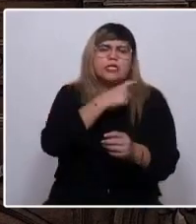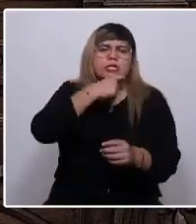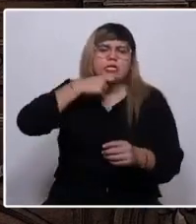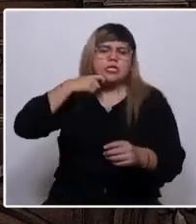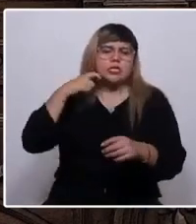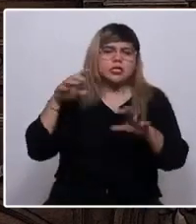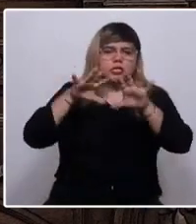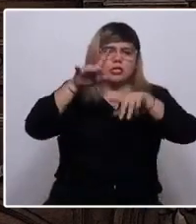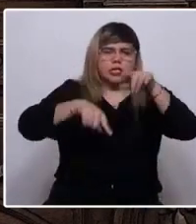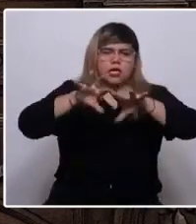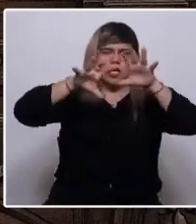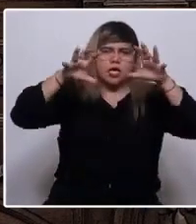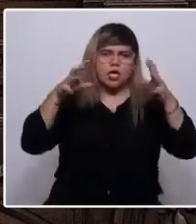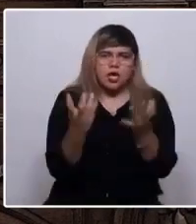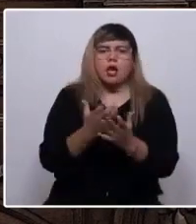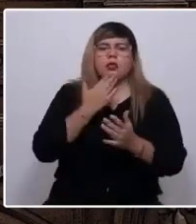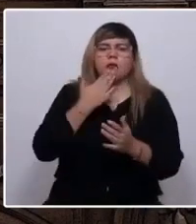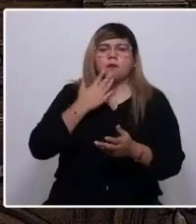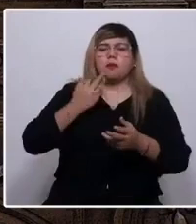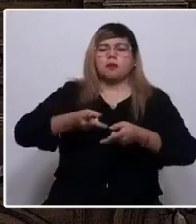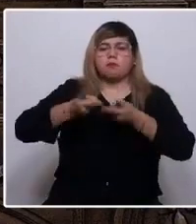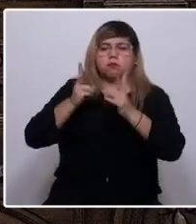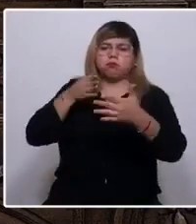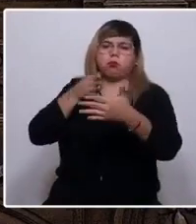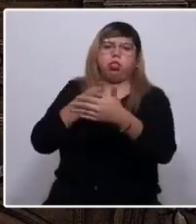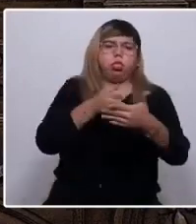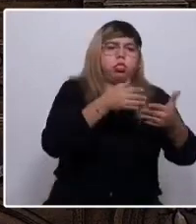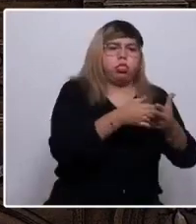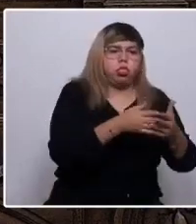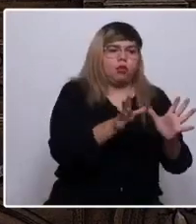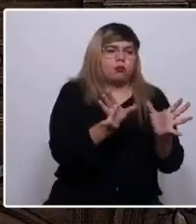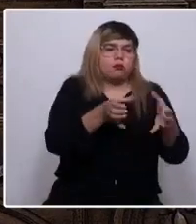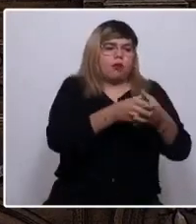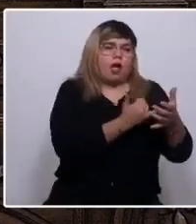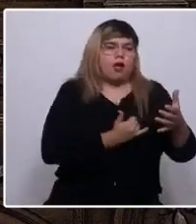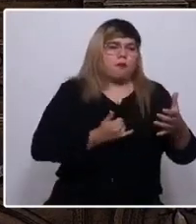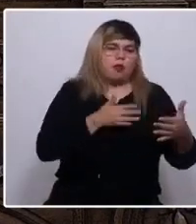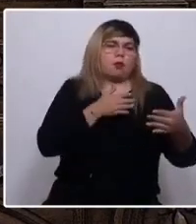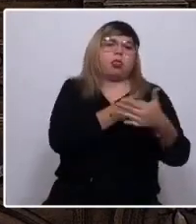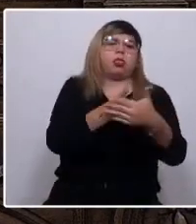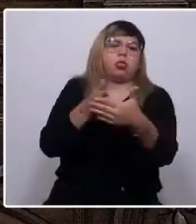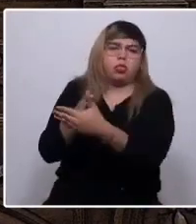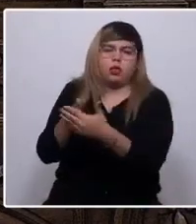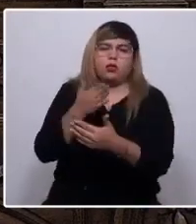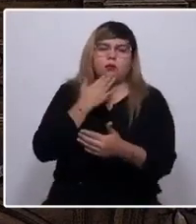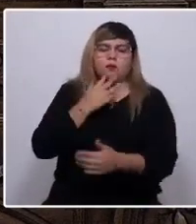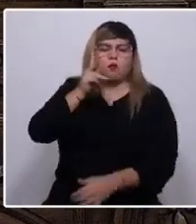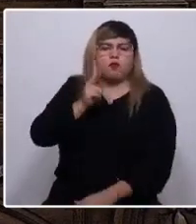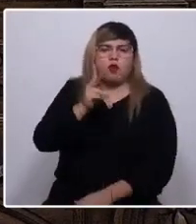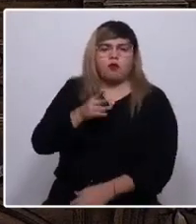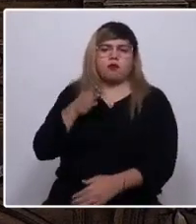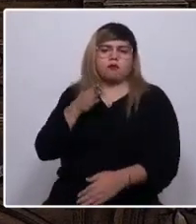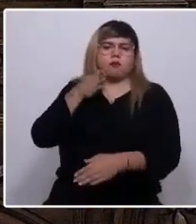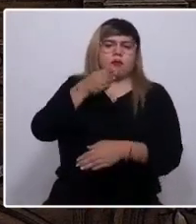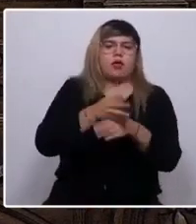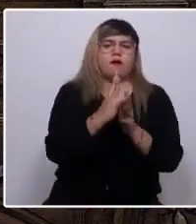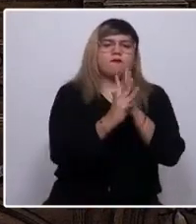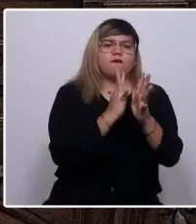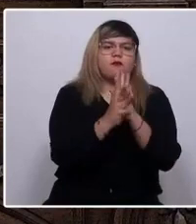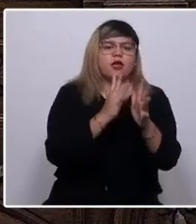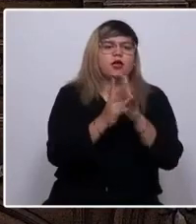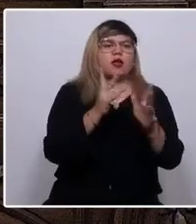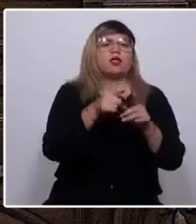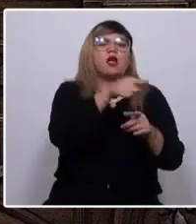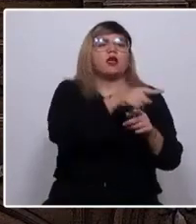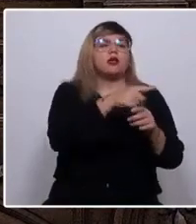cuando se nos limita el libre tránsito en nuestro propio territorio aymara, como cuando se nos prohíbe asistir a las ferias ancestrales